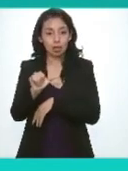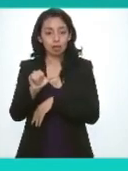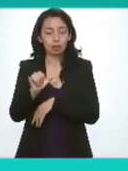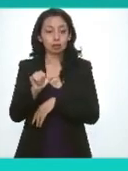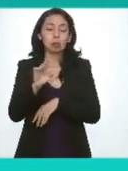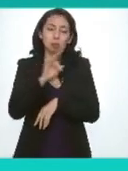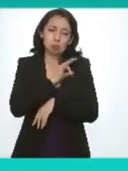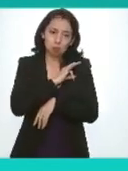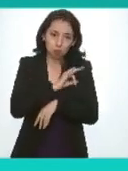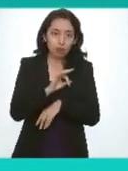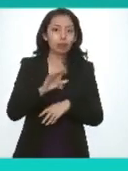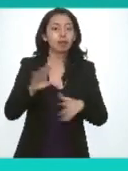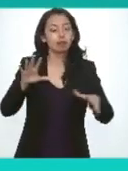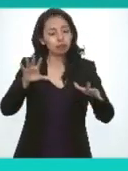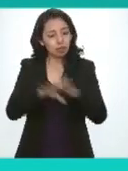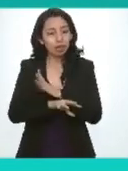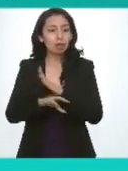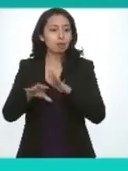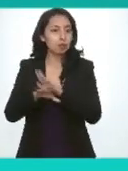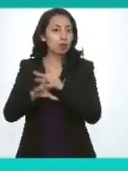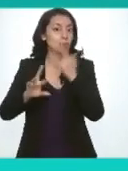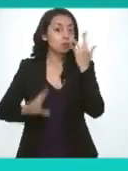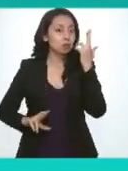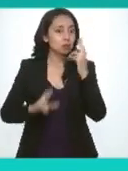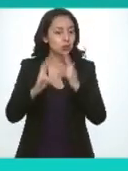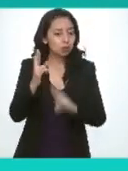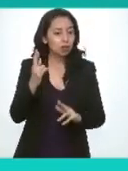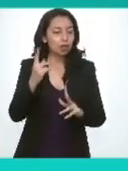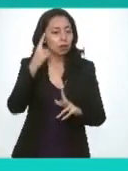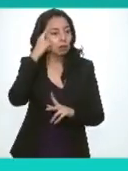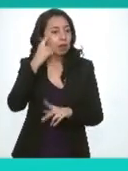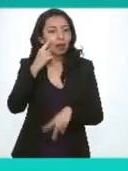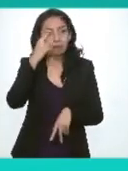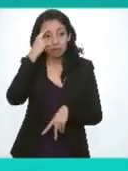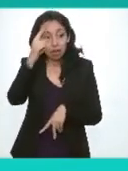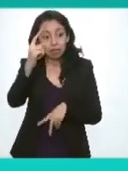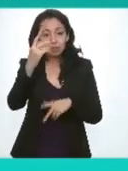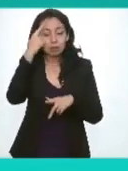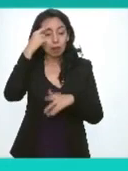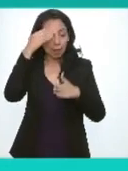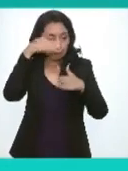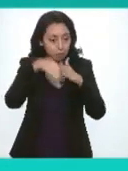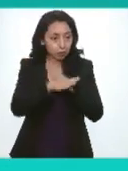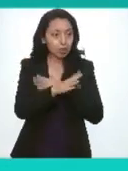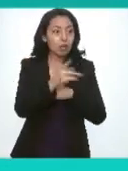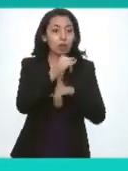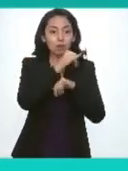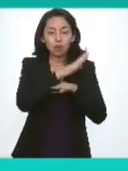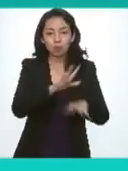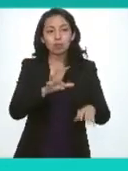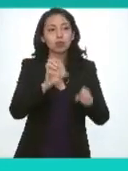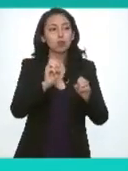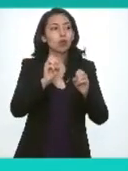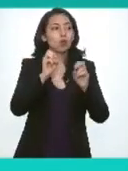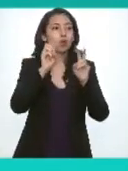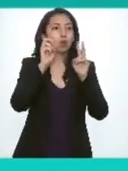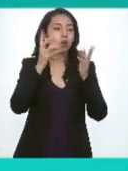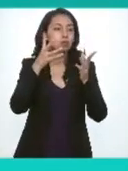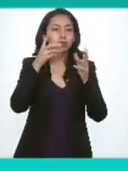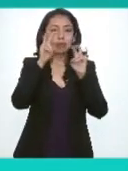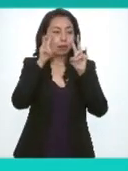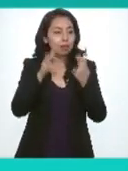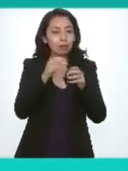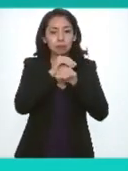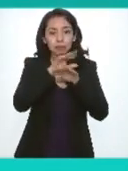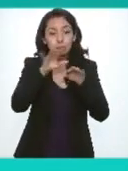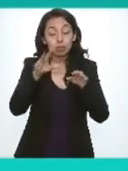puede revolucionar la facilidad para acceder a determinada información o generar determinado contenido